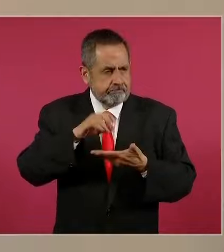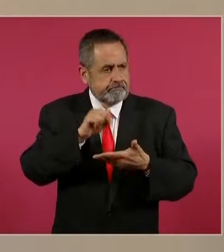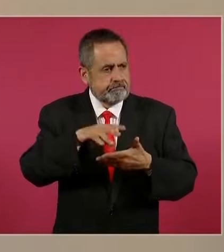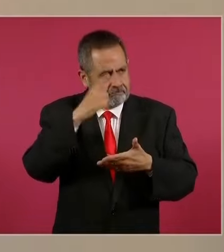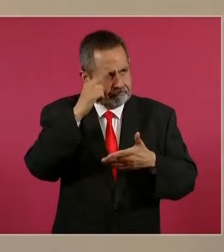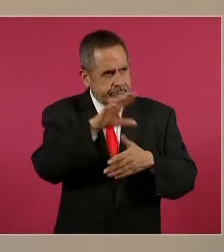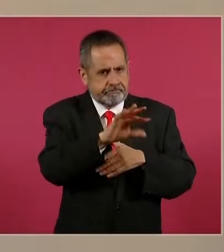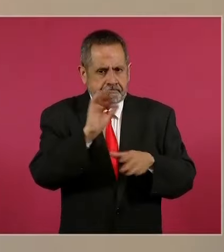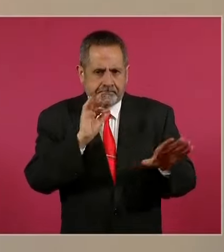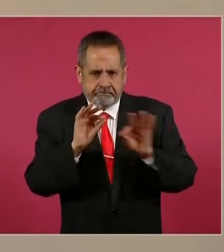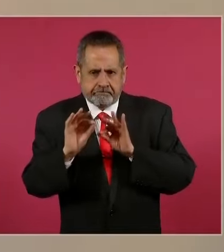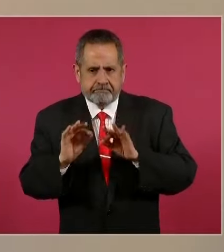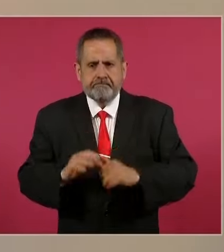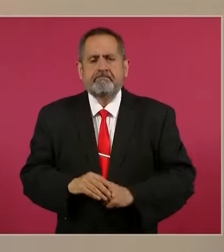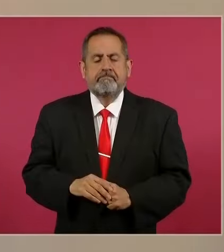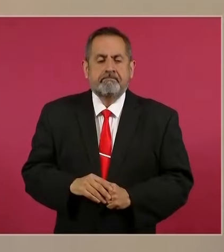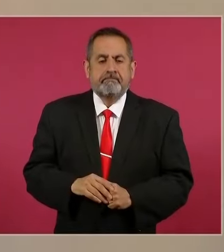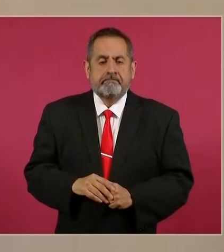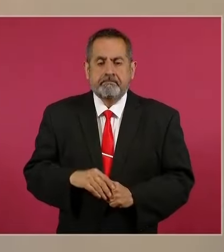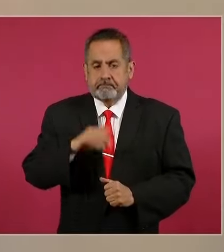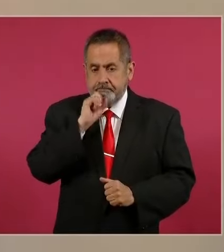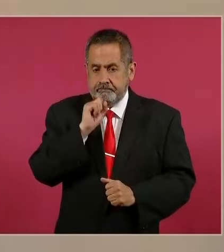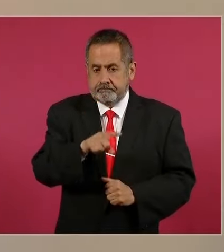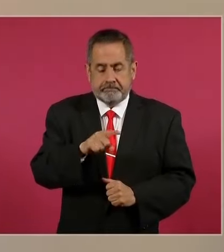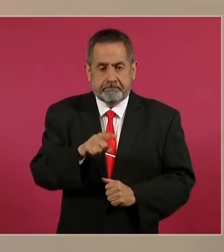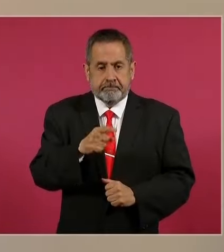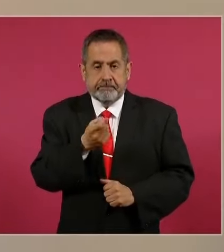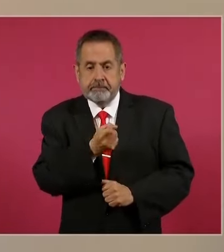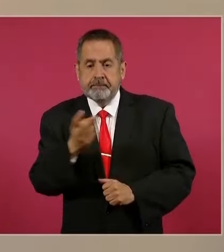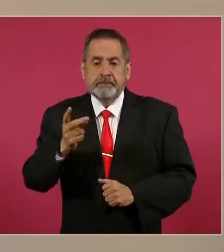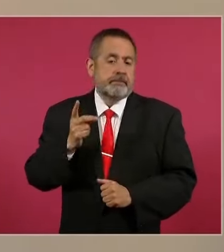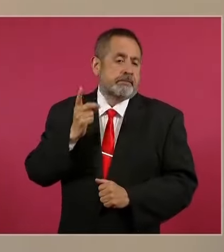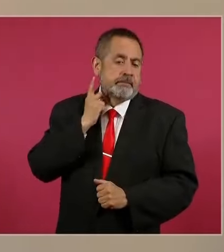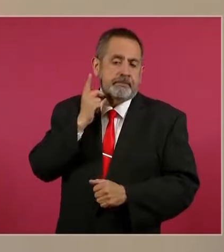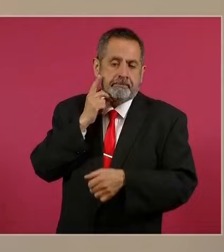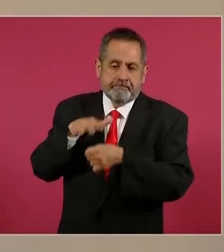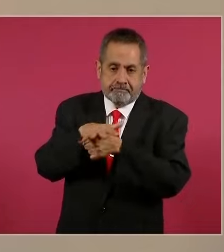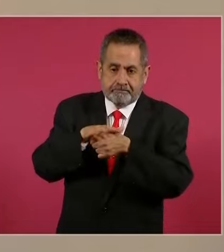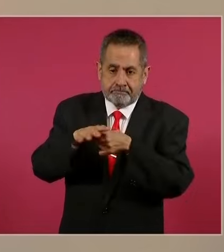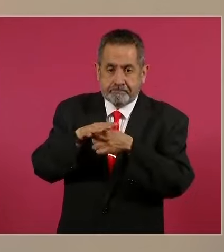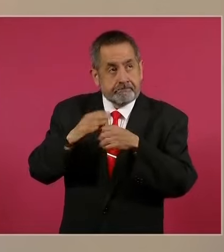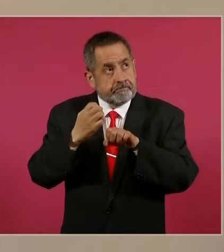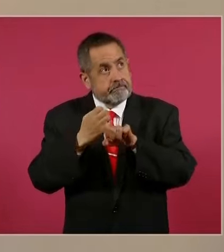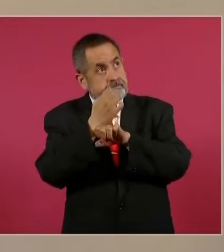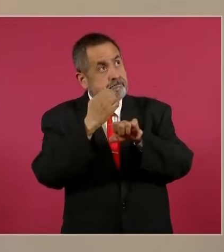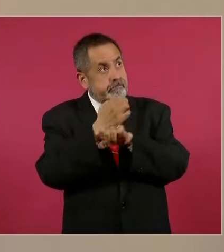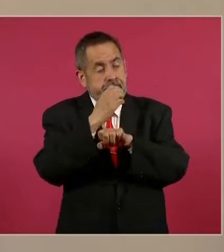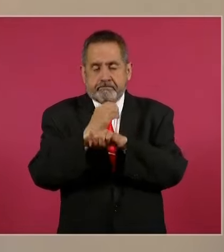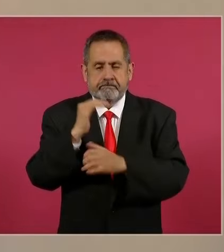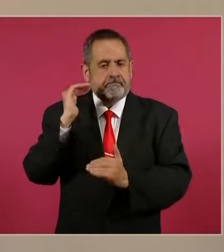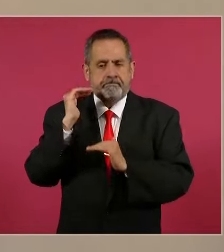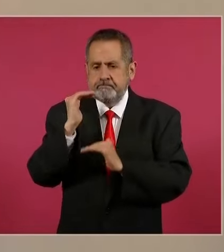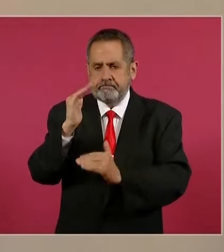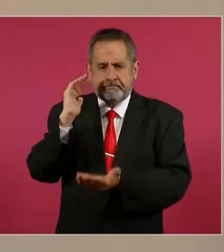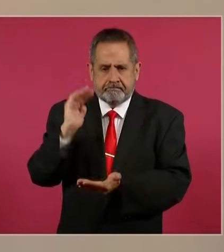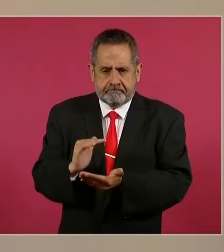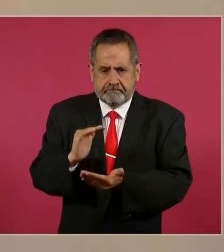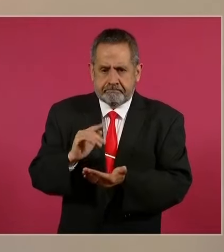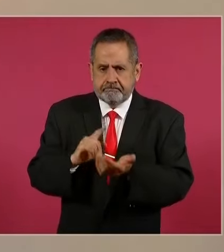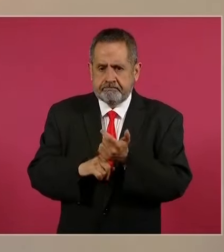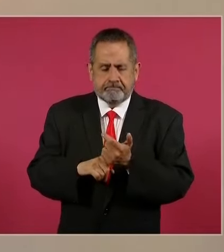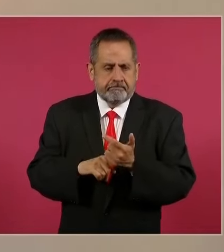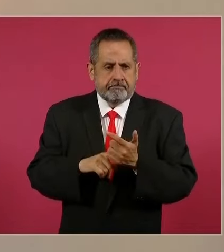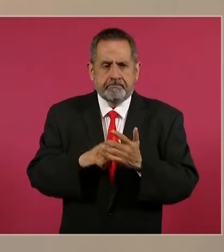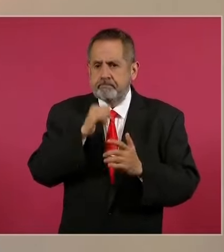Y también se limitan el número de diputados locales en las entidades federativas, se establecen mínimos